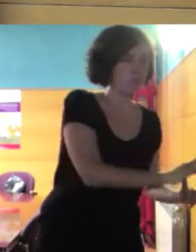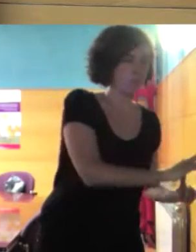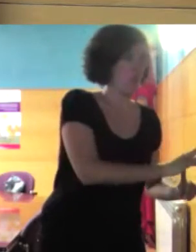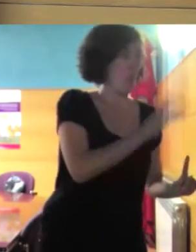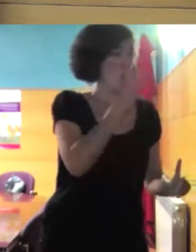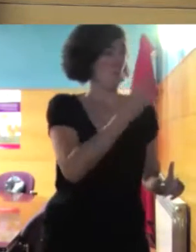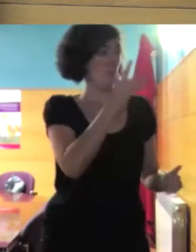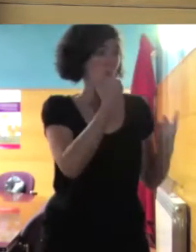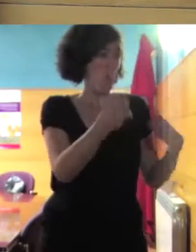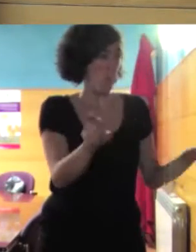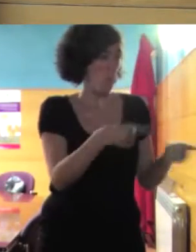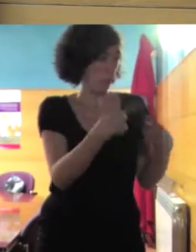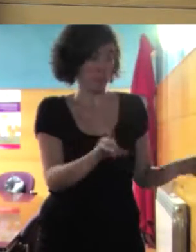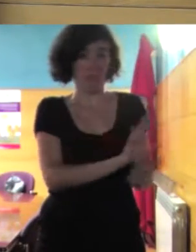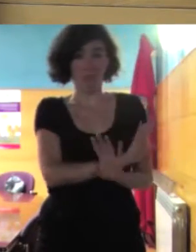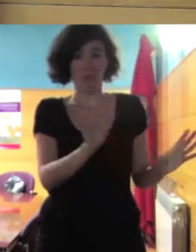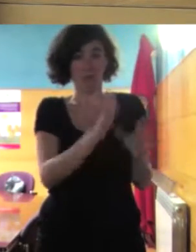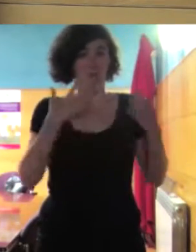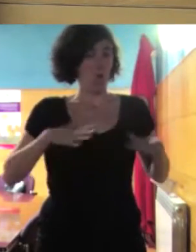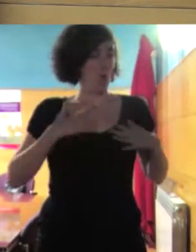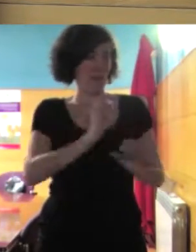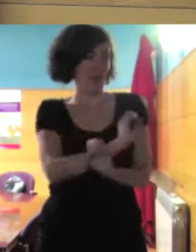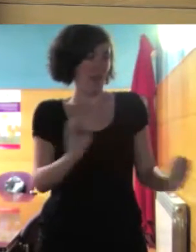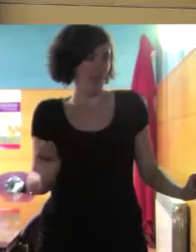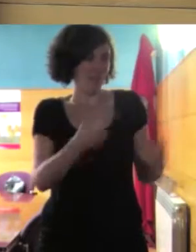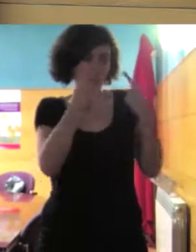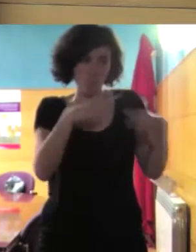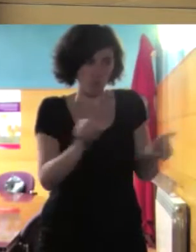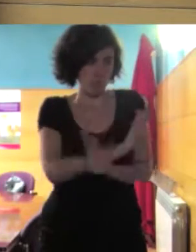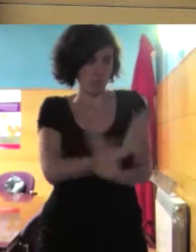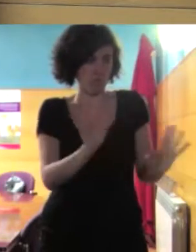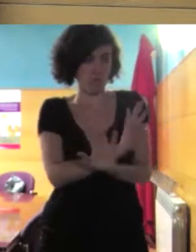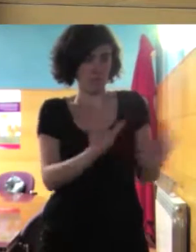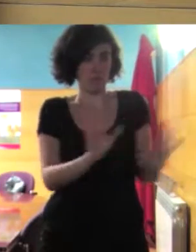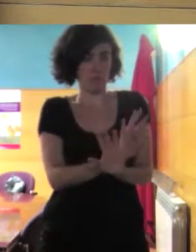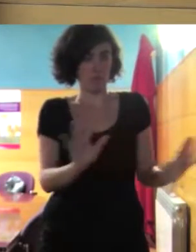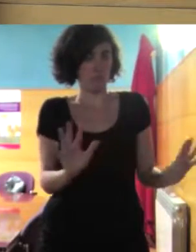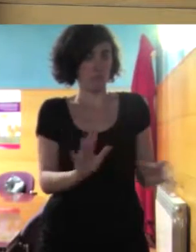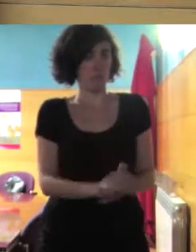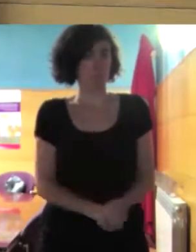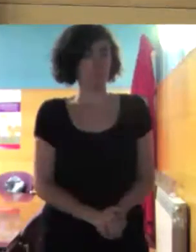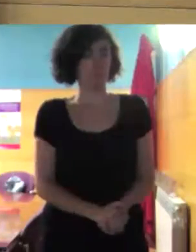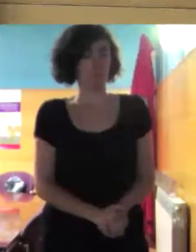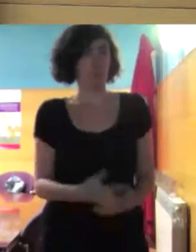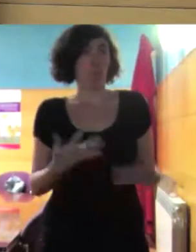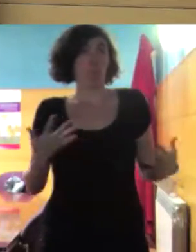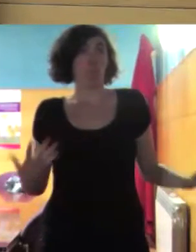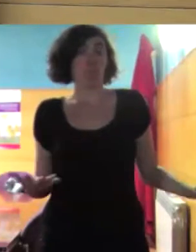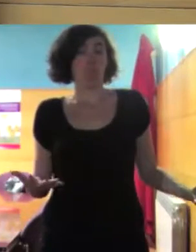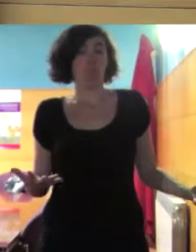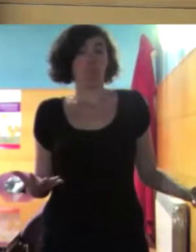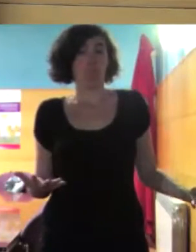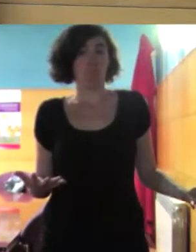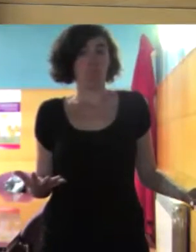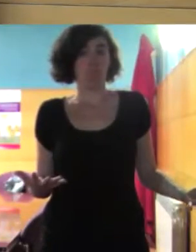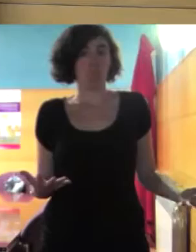que ya estamos hablando de una música ¿no? de vestimenta no estamos hablando de simplemente de una música o sea que